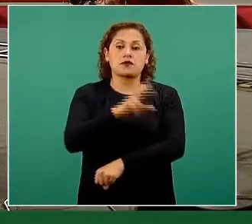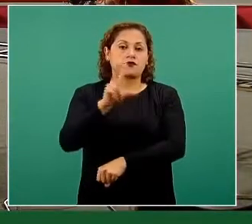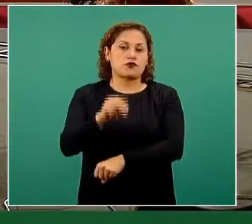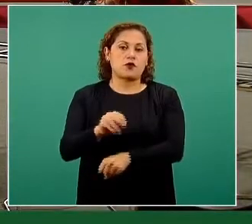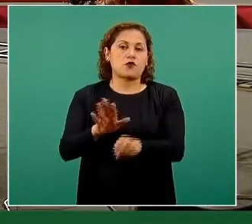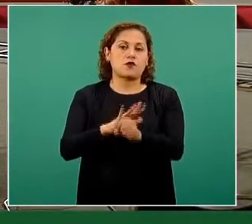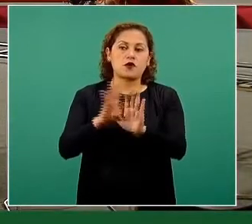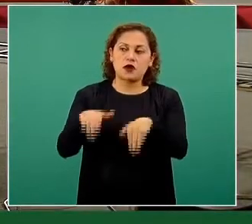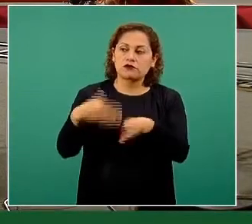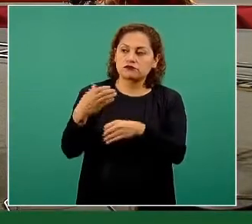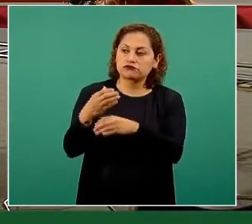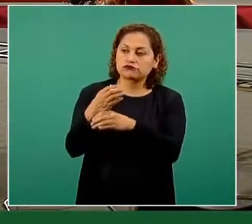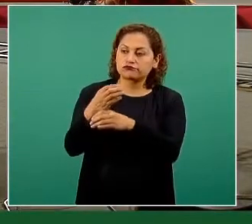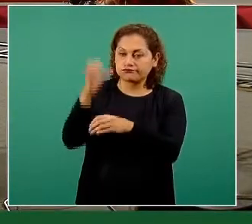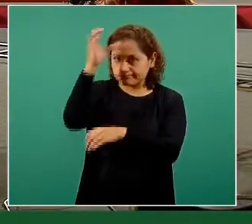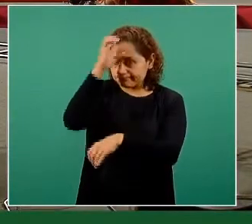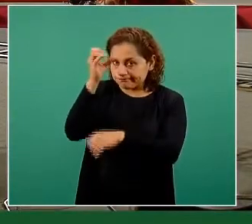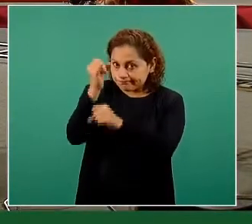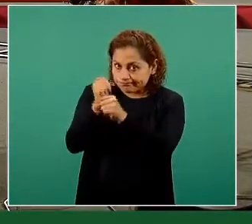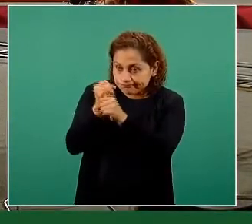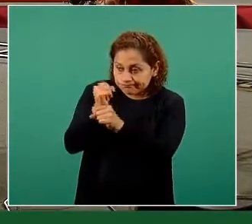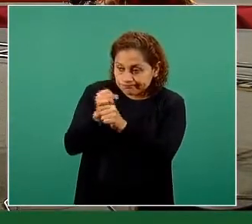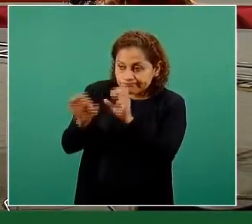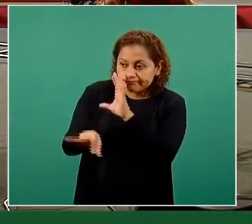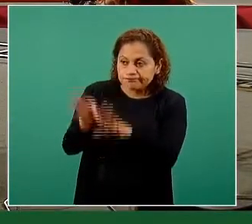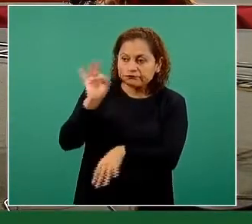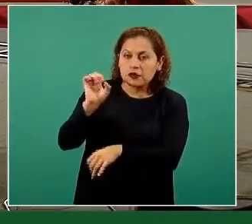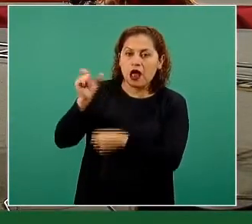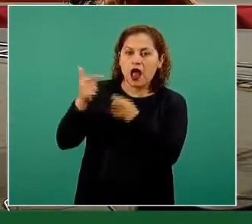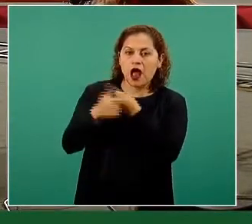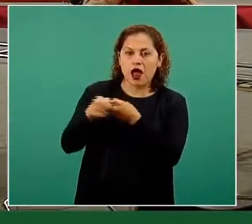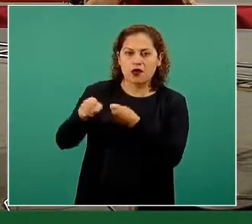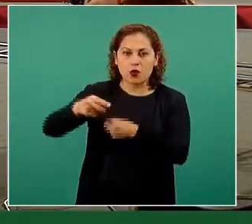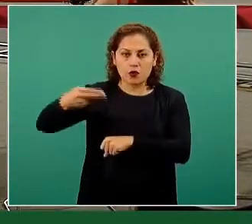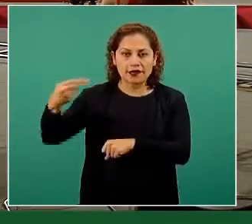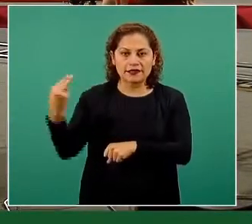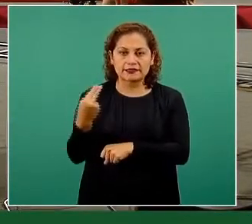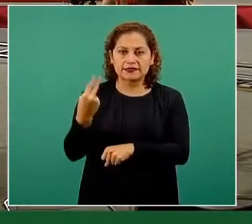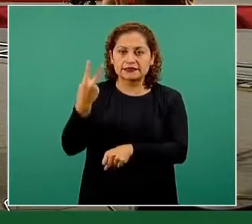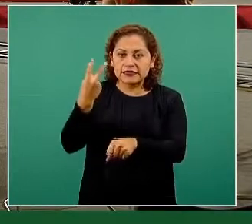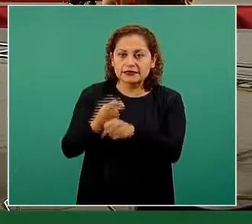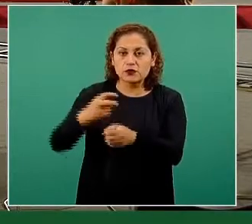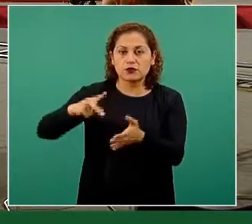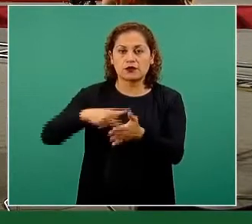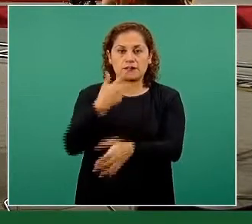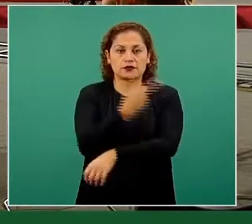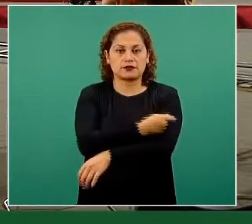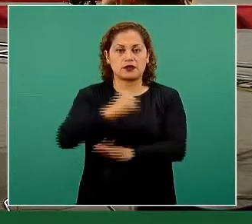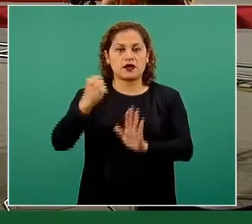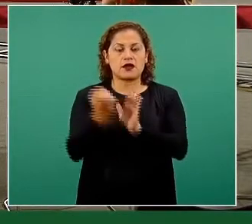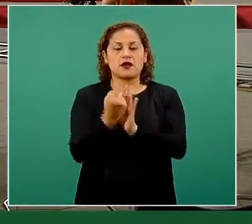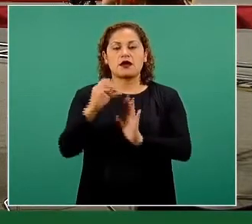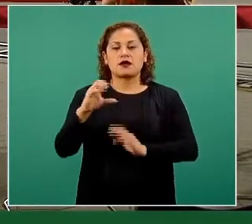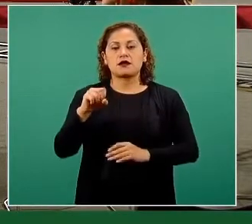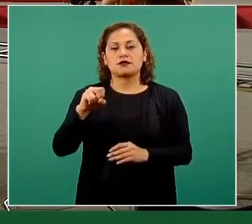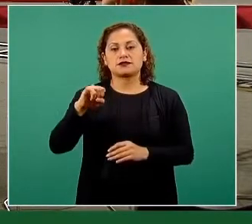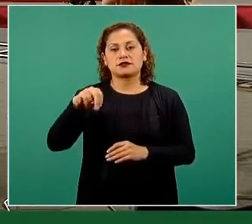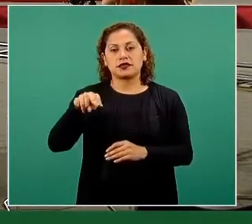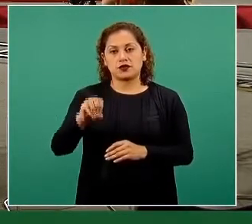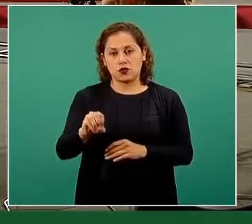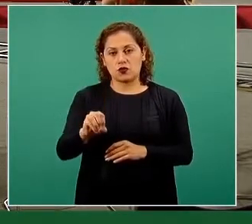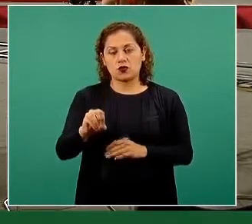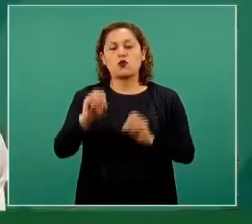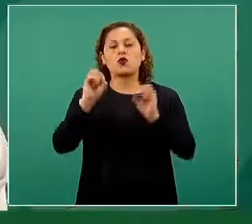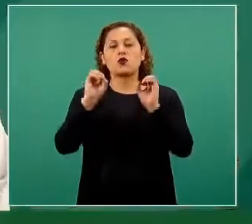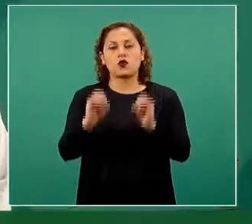científica que sugiera que se requiere poner una segunda dosis de la vacuna CanSino o que por